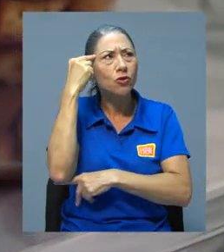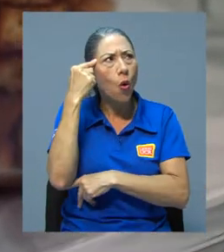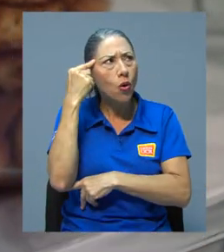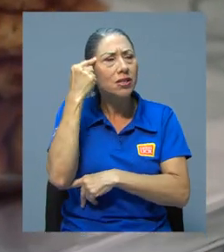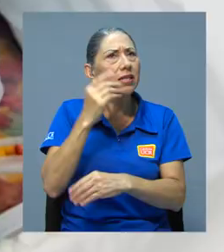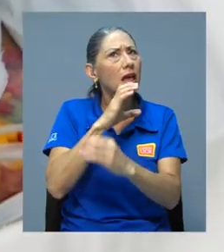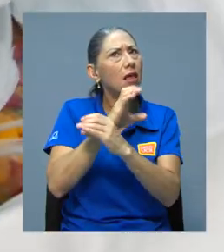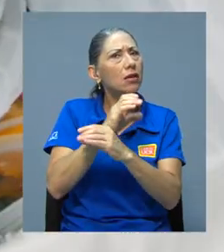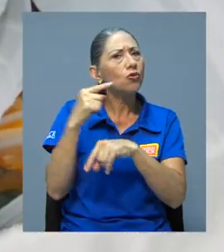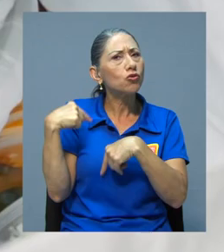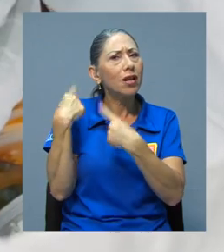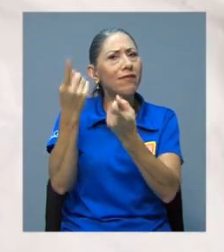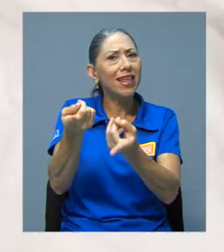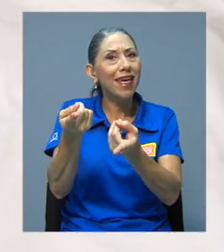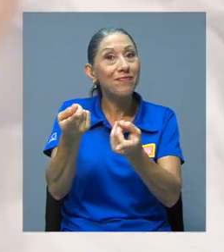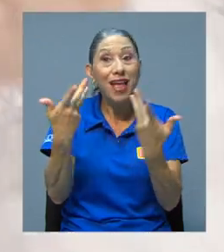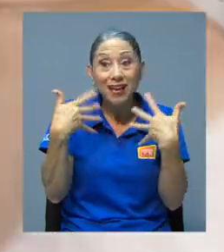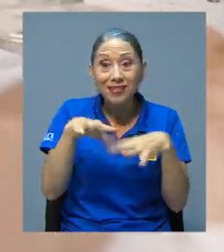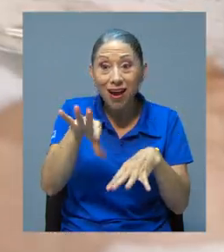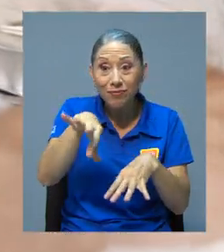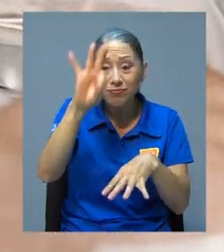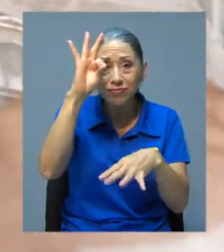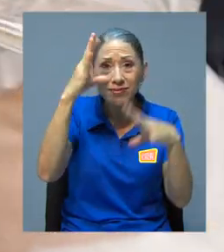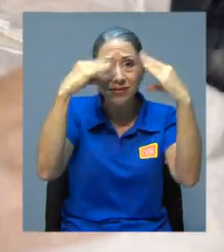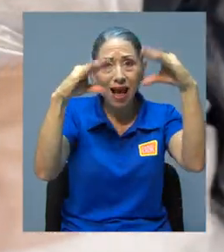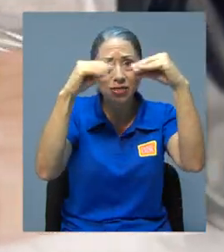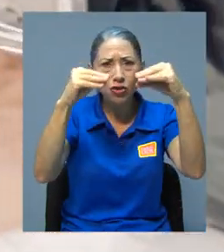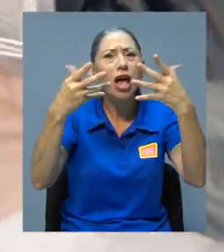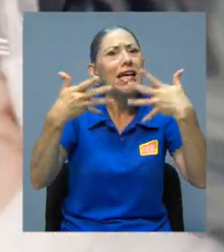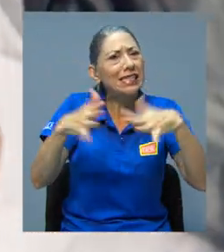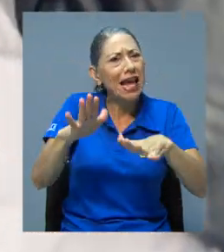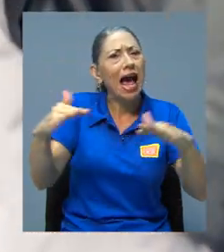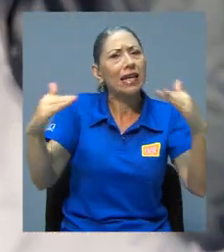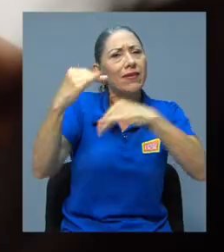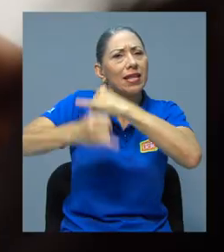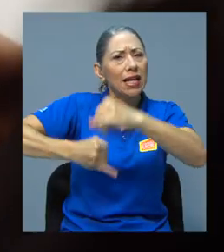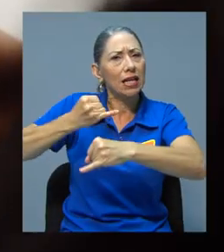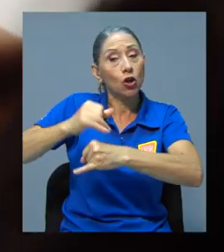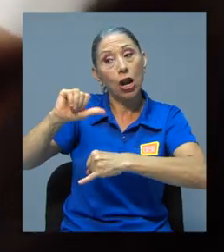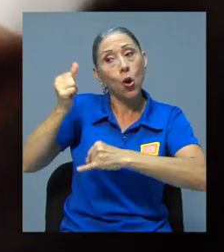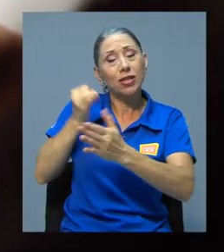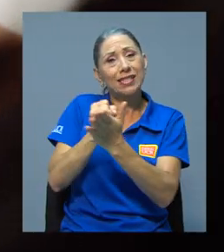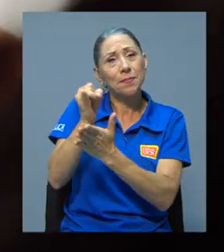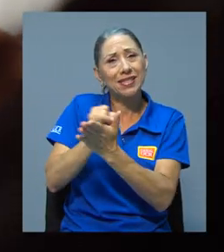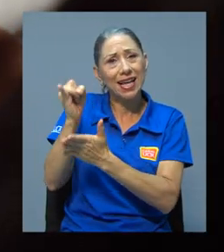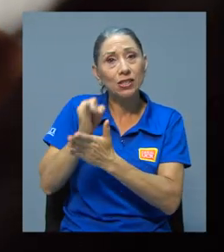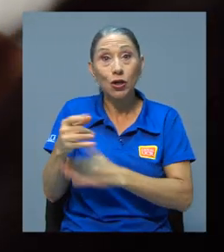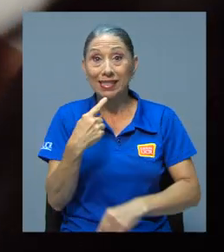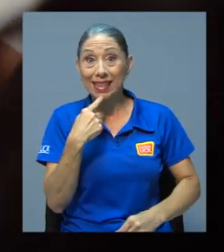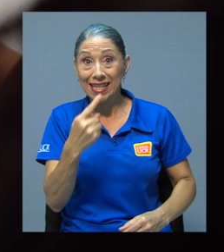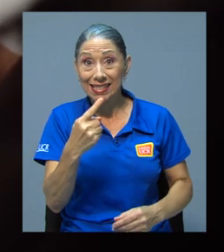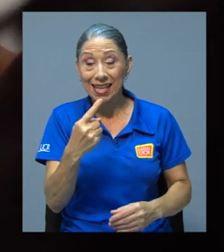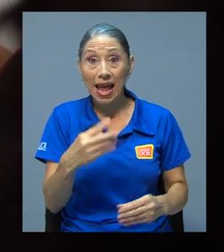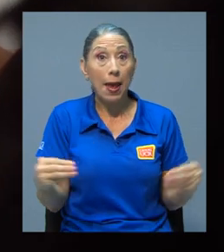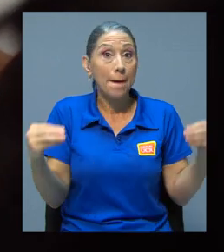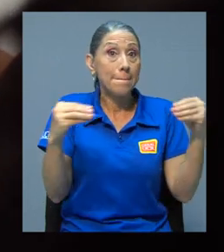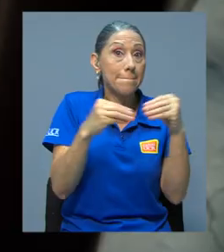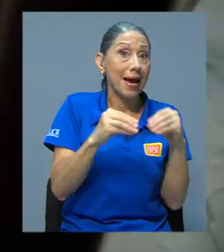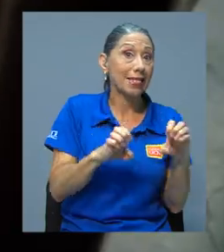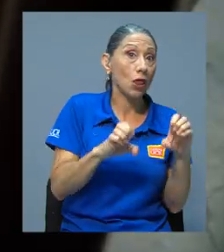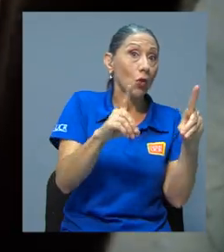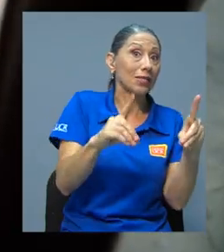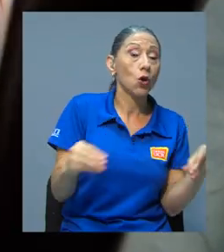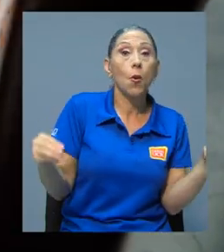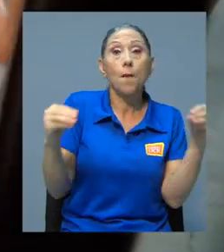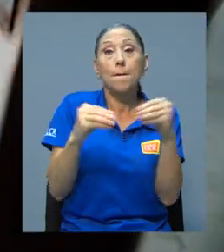sostenibilidad. Según los datos hallados, aunque otras investigaciones a nivel internacional indican que a mayor educación e ingreso